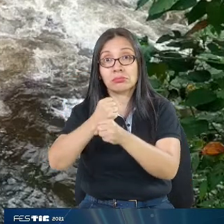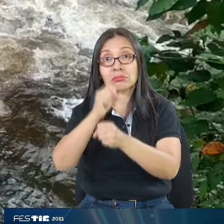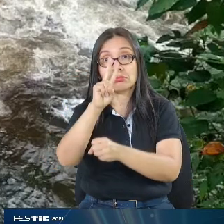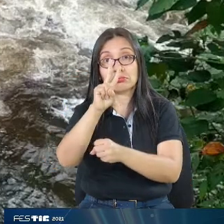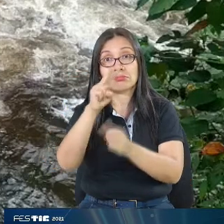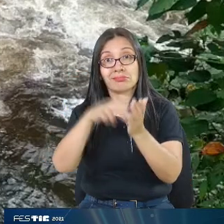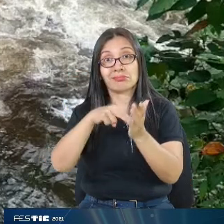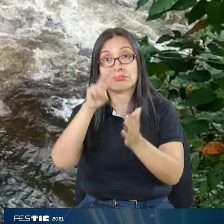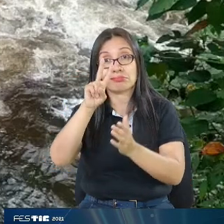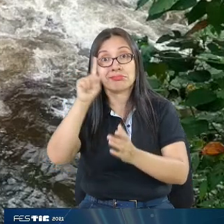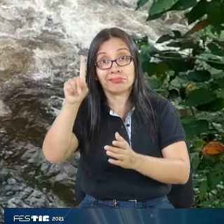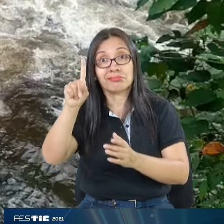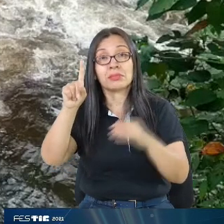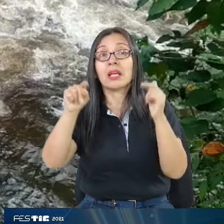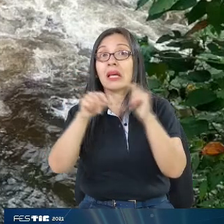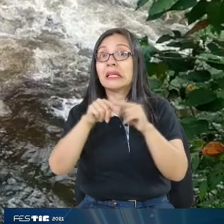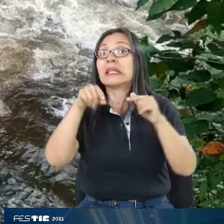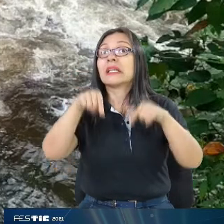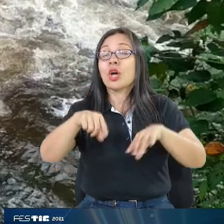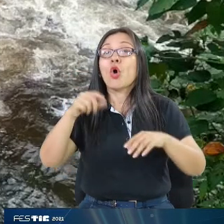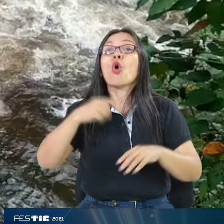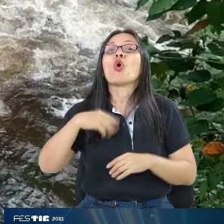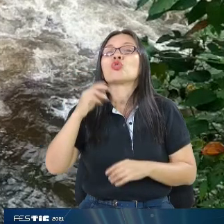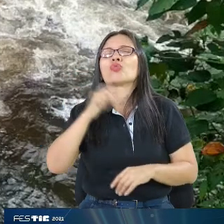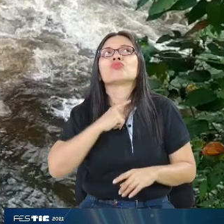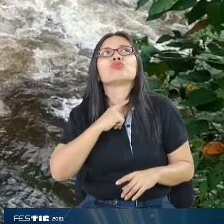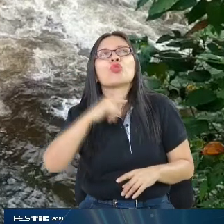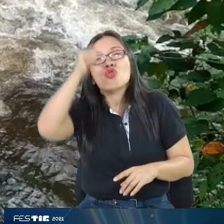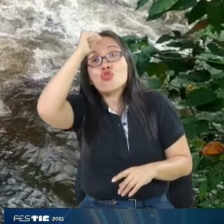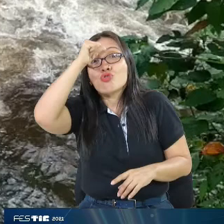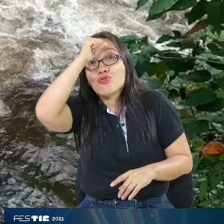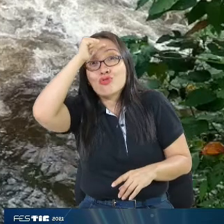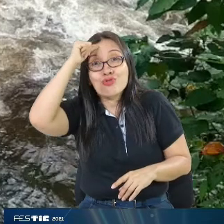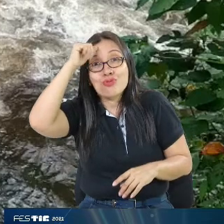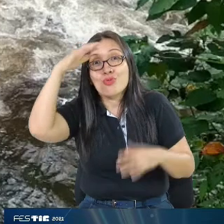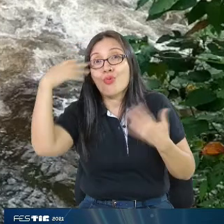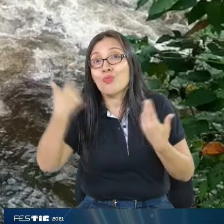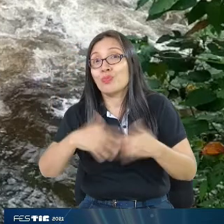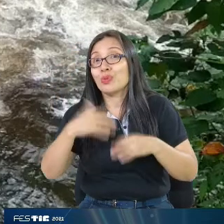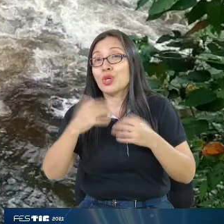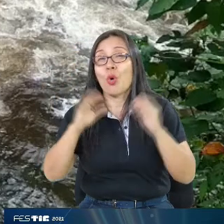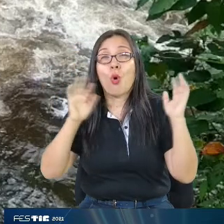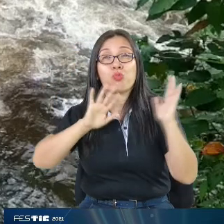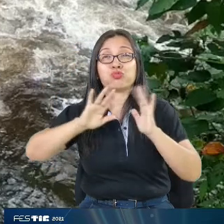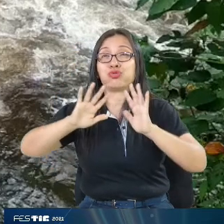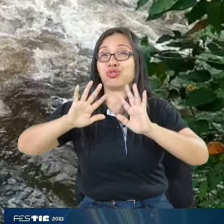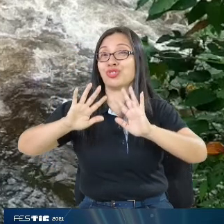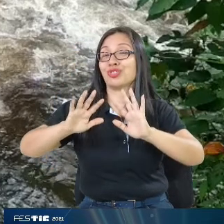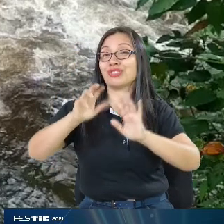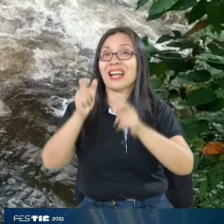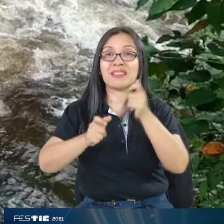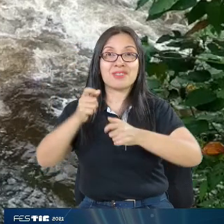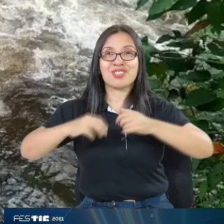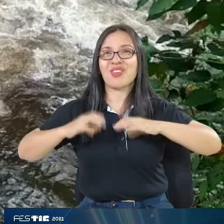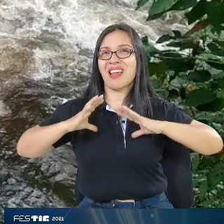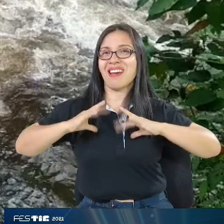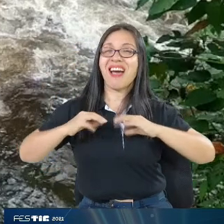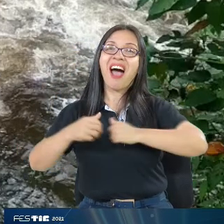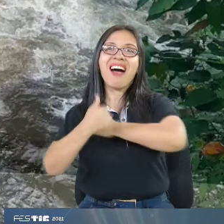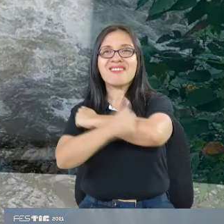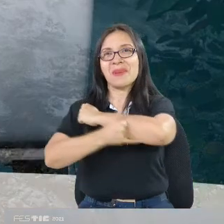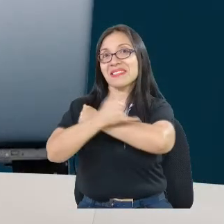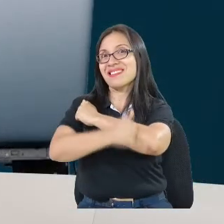domingo. Ustedes saben que Pance es muy concurrido. Fue un pleno domingo a la 1 y 10 pm, donde todo el mundo está,